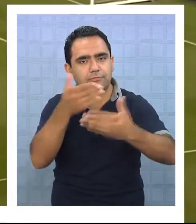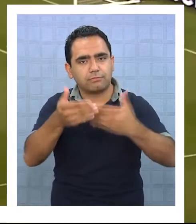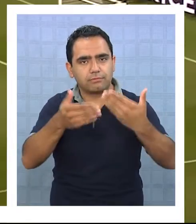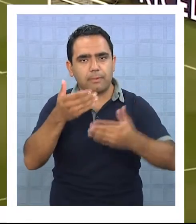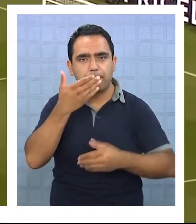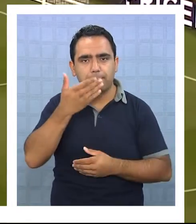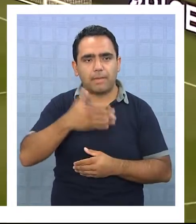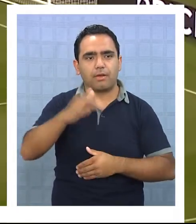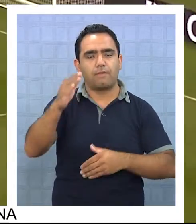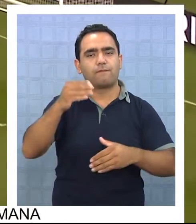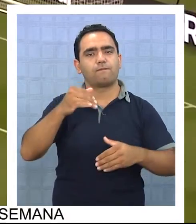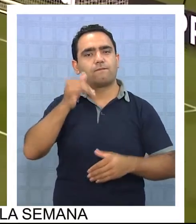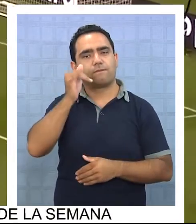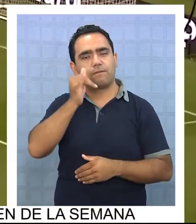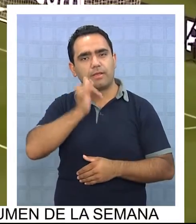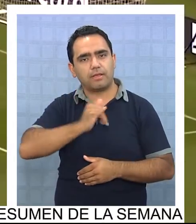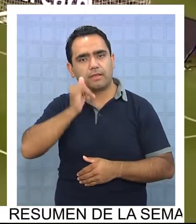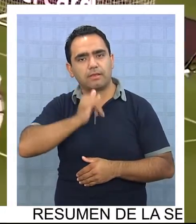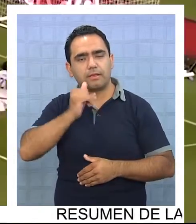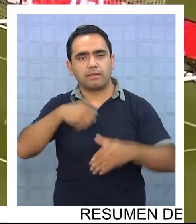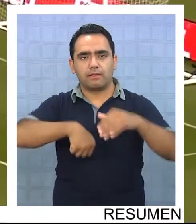del fútbol iquiqueño.